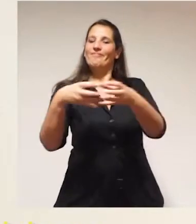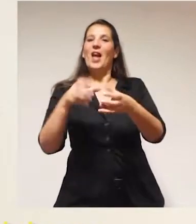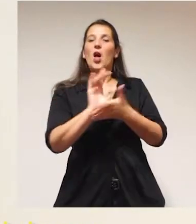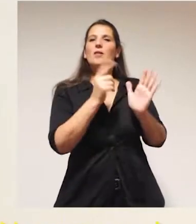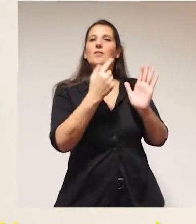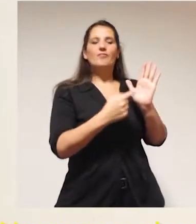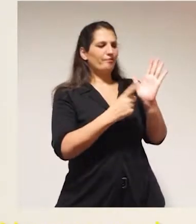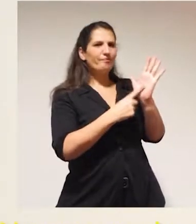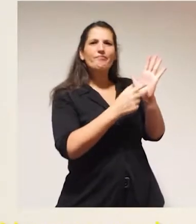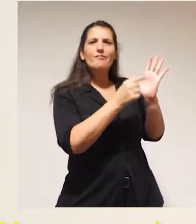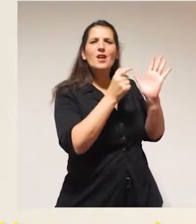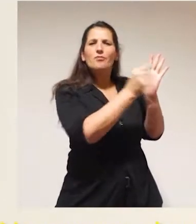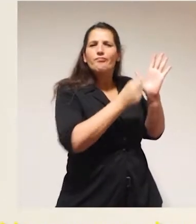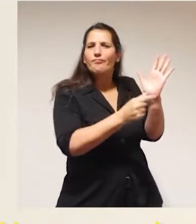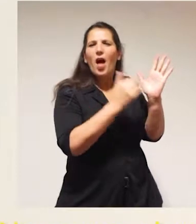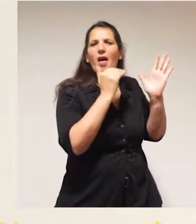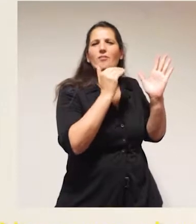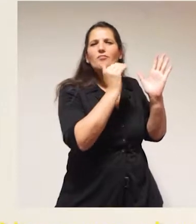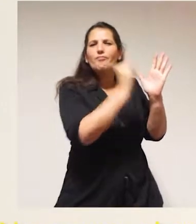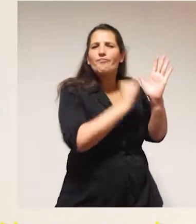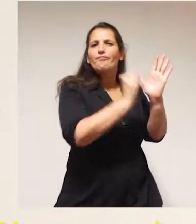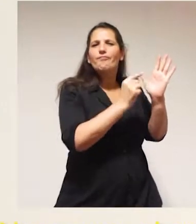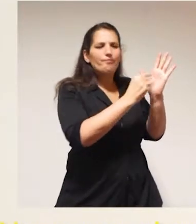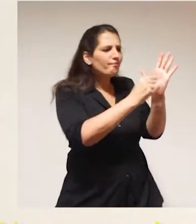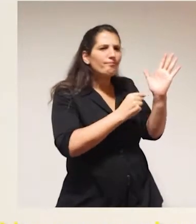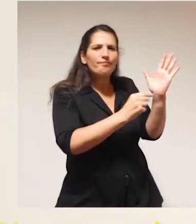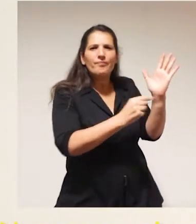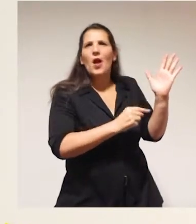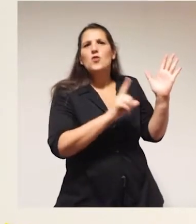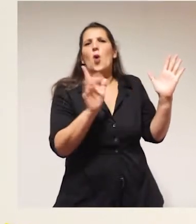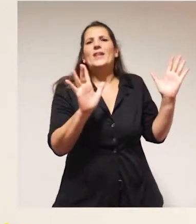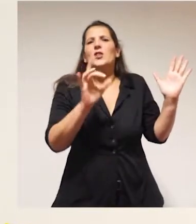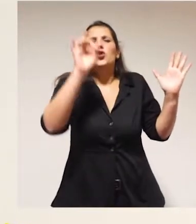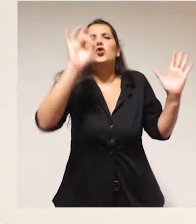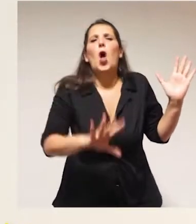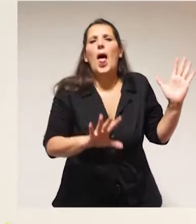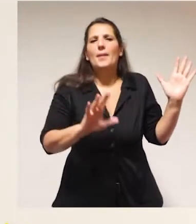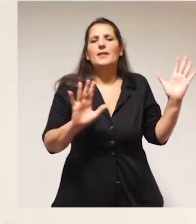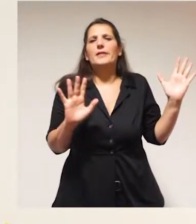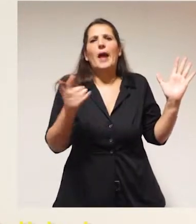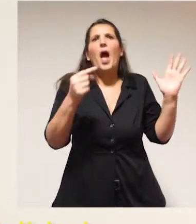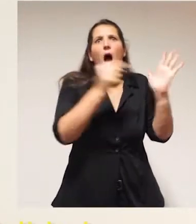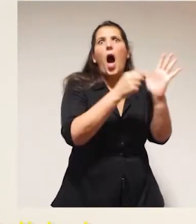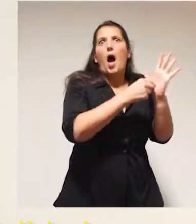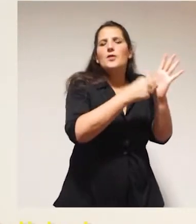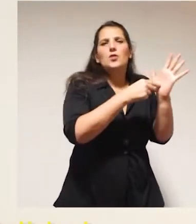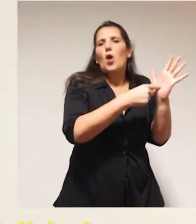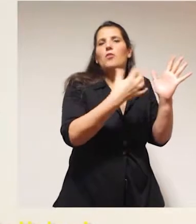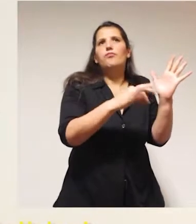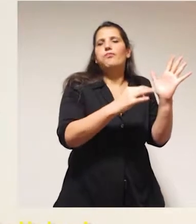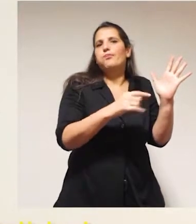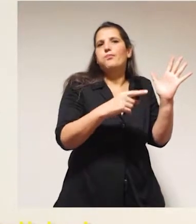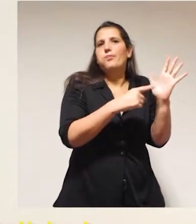definiciones o de marco normativo no es un conjunto de números clausus. No quiere decir que solamente con estas